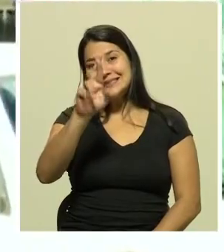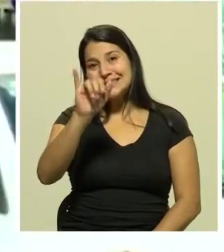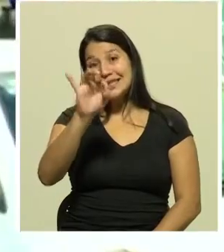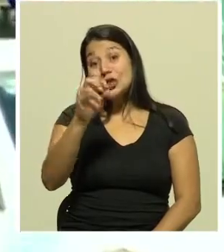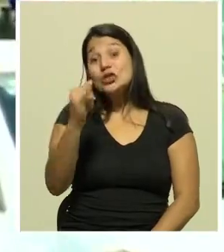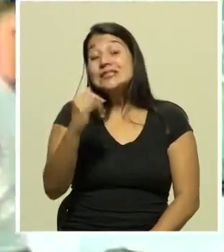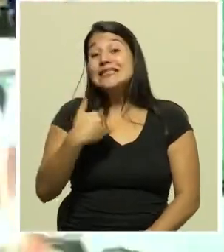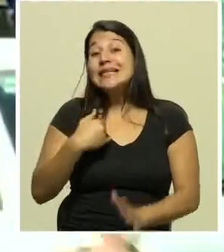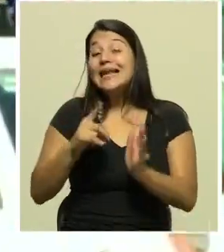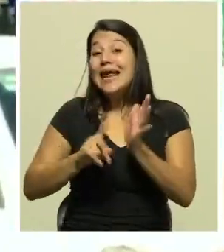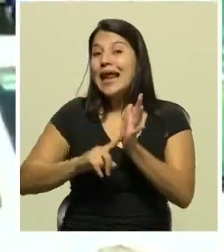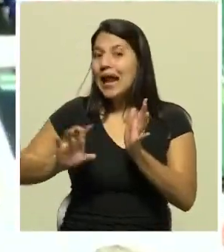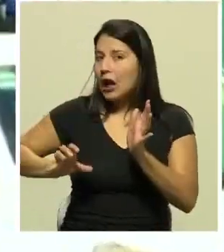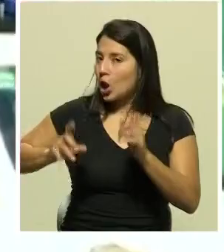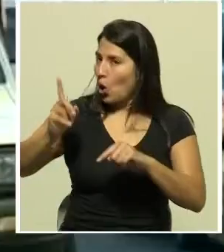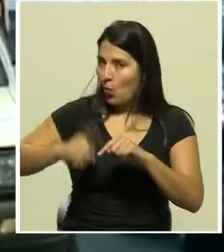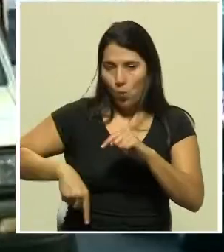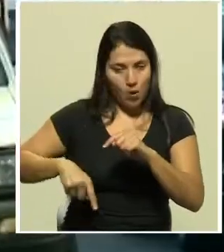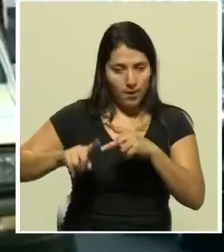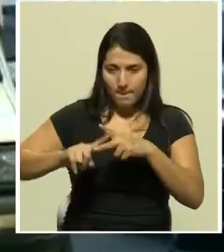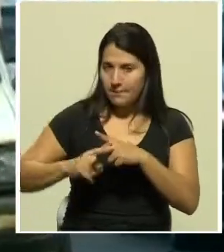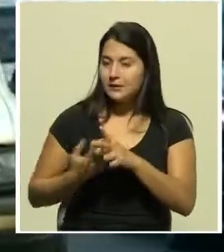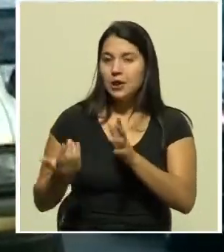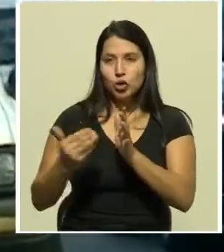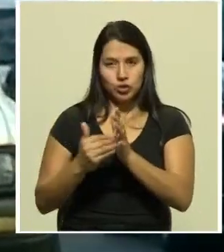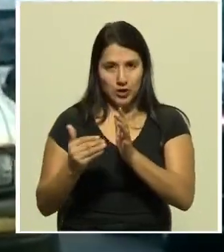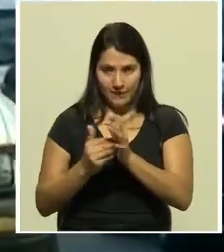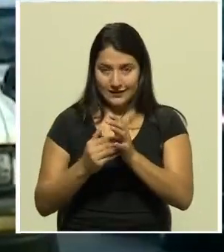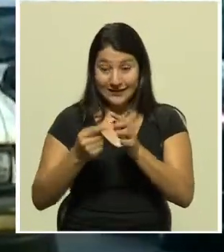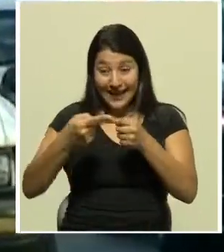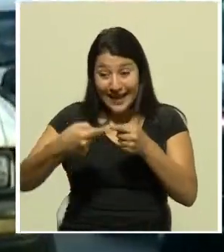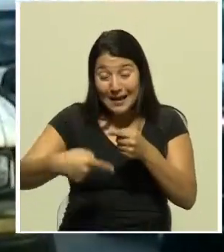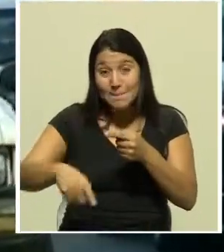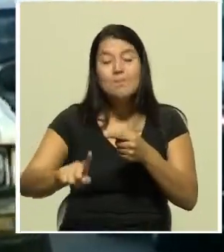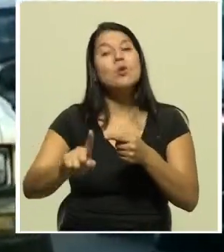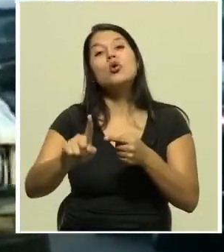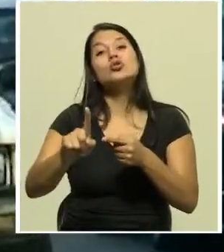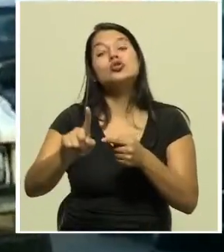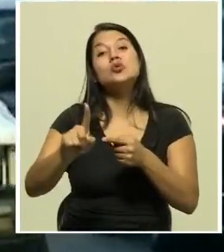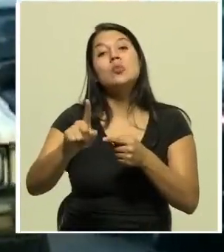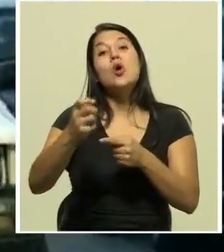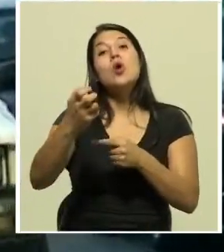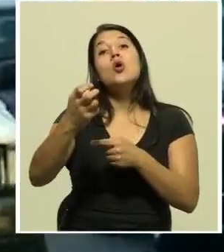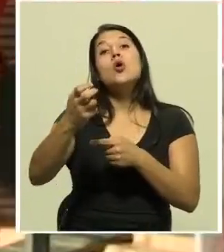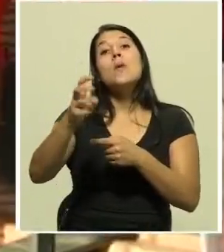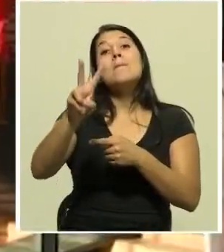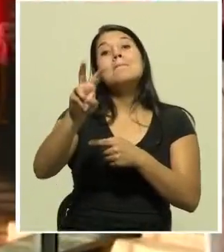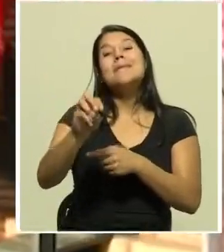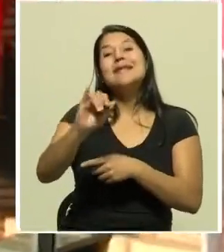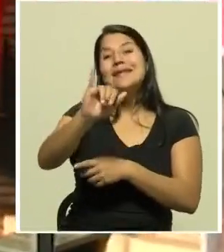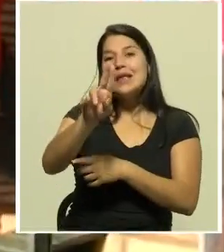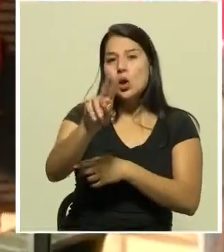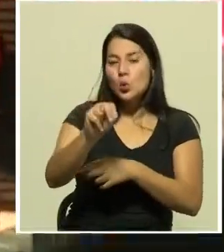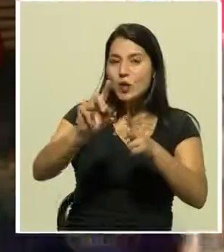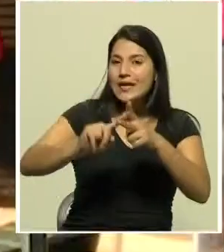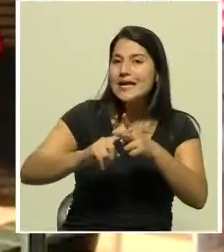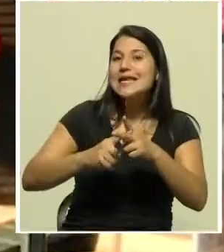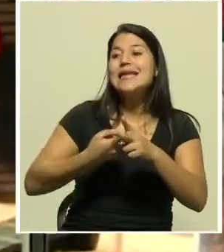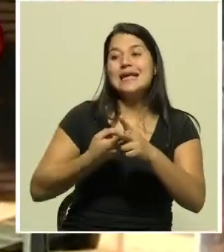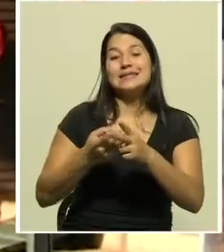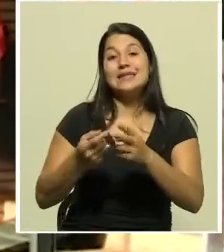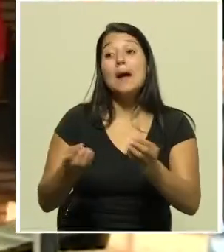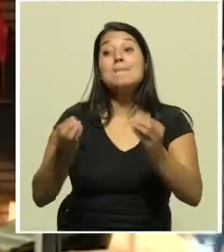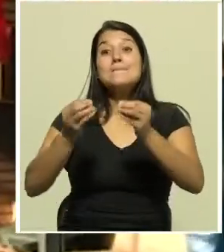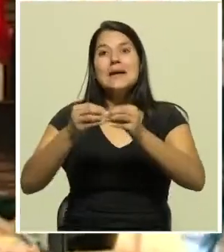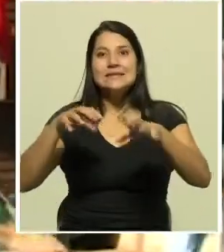El próximo sábado 20 de junio inicia la fase 3 de apertura de locales comerciales, de acuerdo al programa establecido por las autoridades.